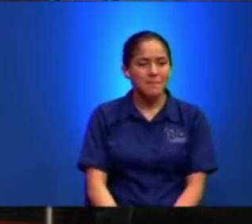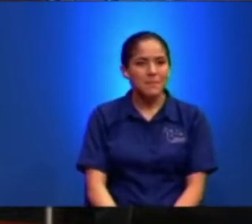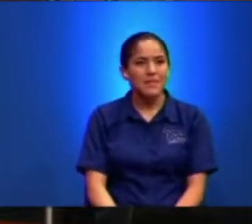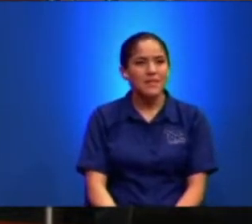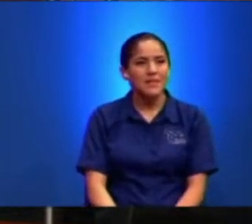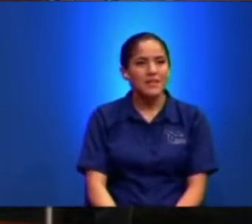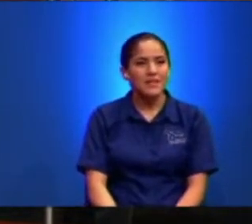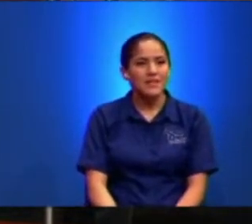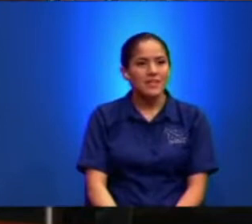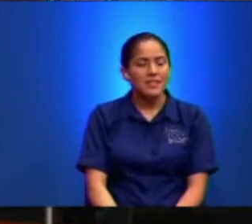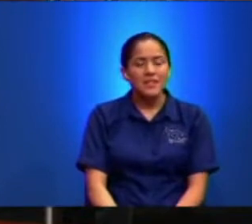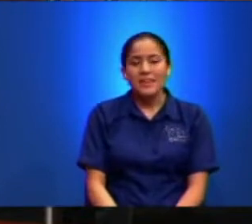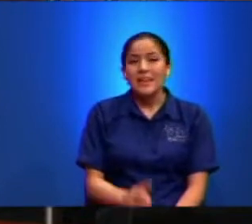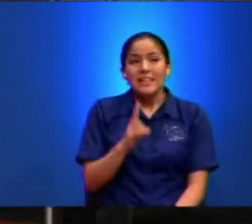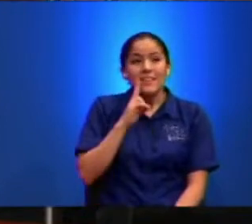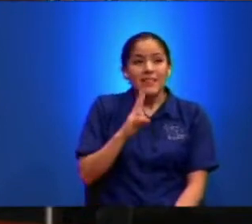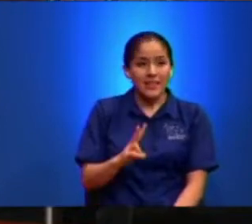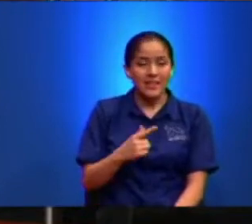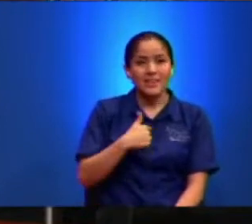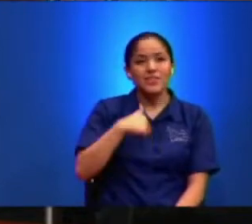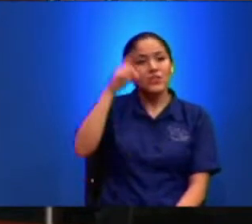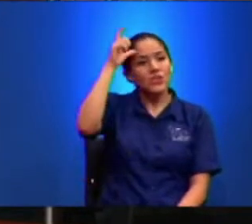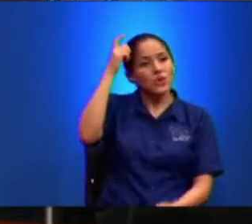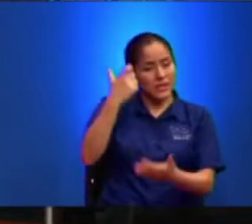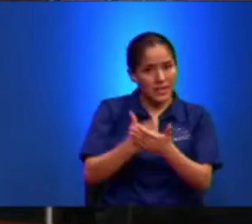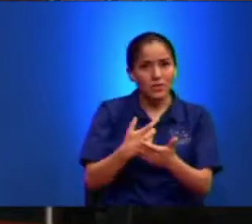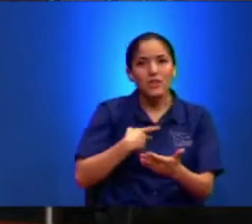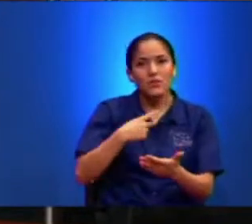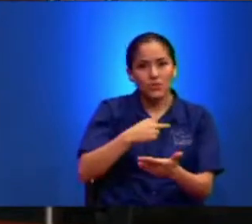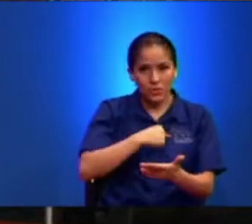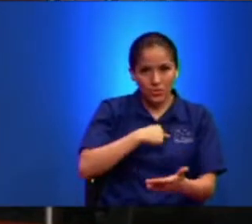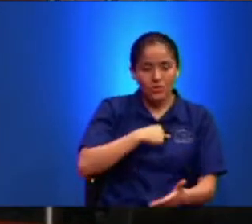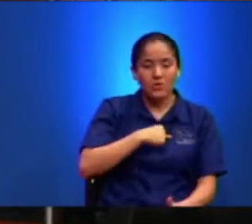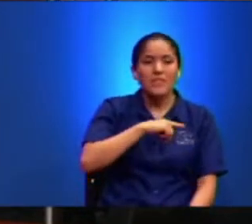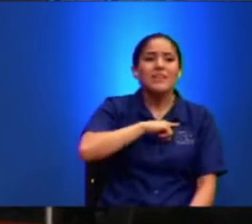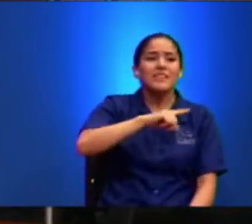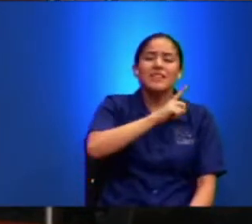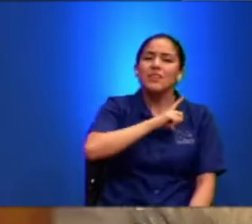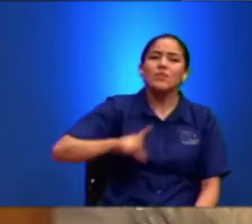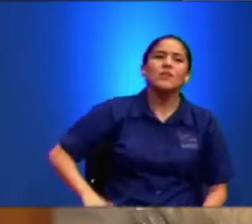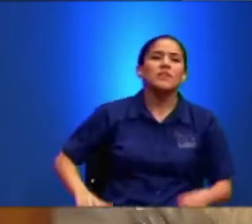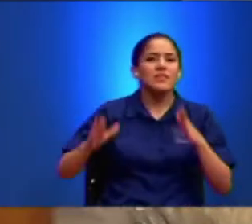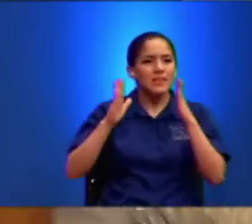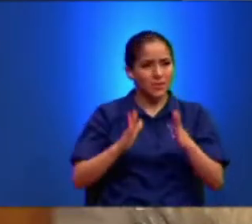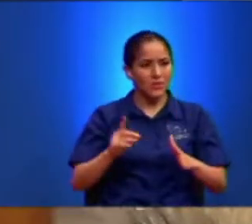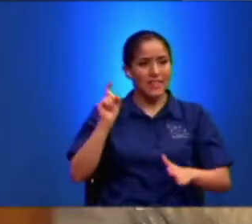No No Hermano De Veras Yo Creo Que Nosotros Siendo Cristianos De Suplicarle